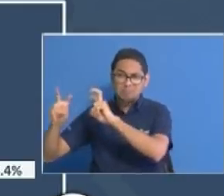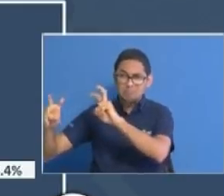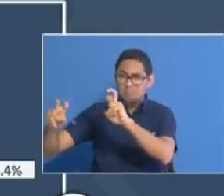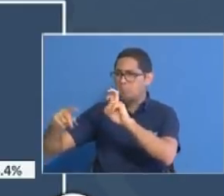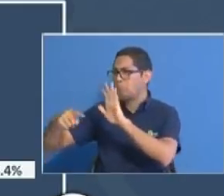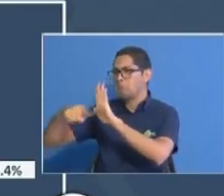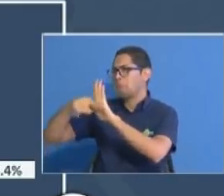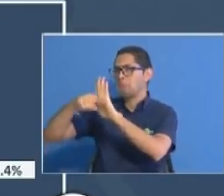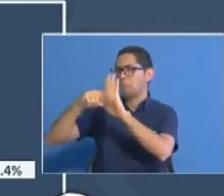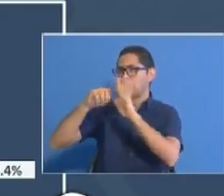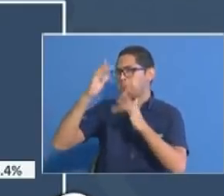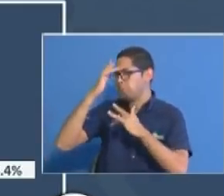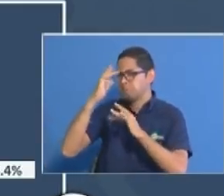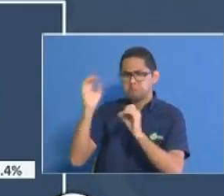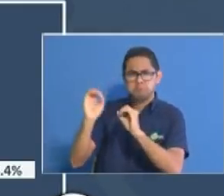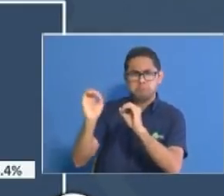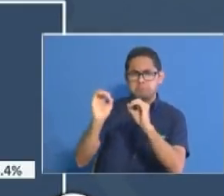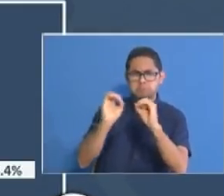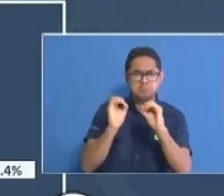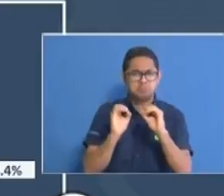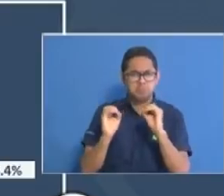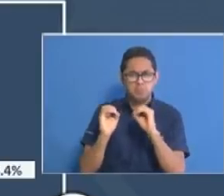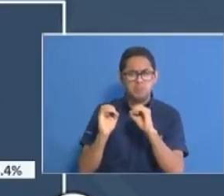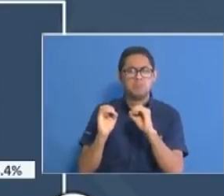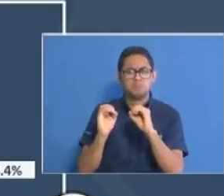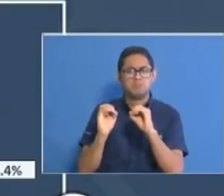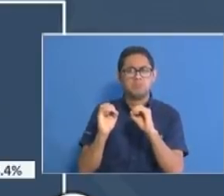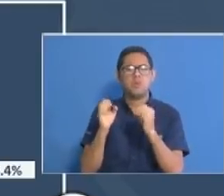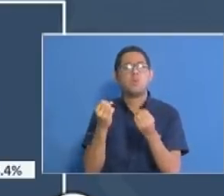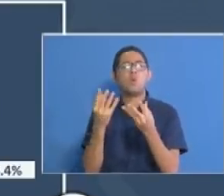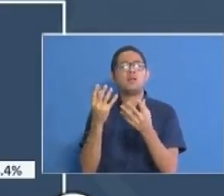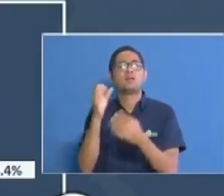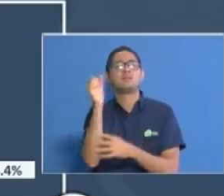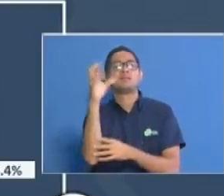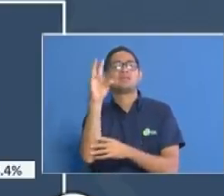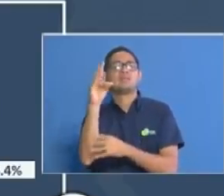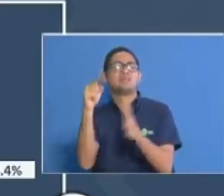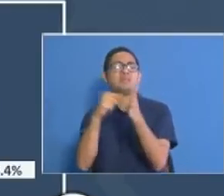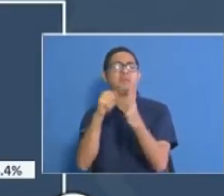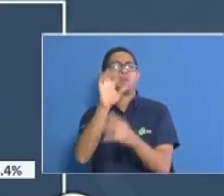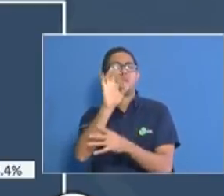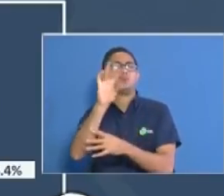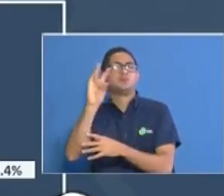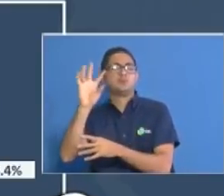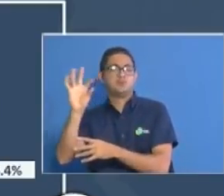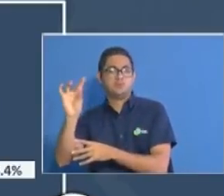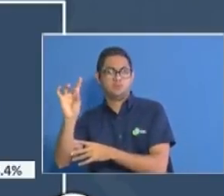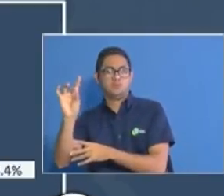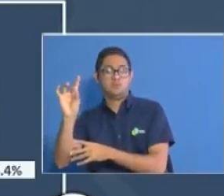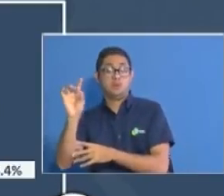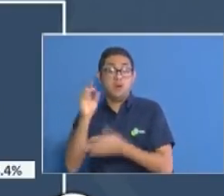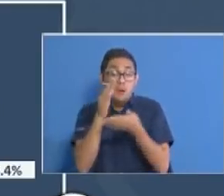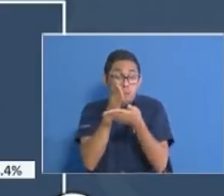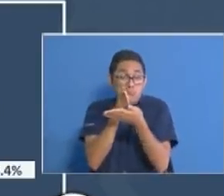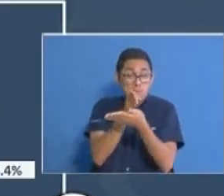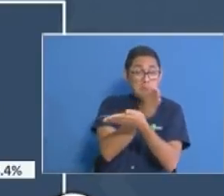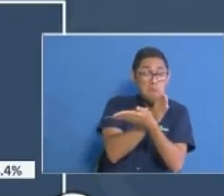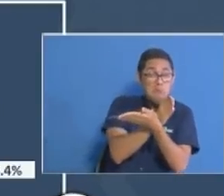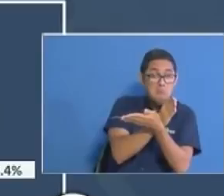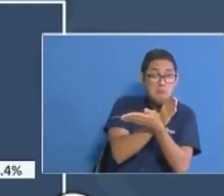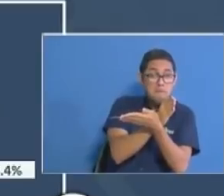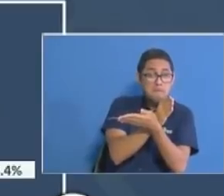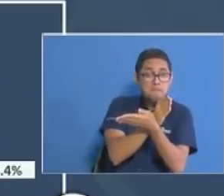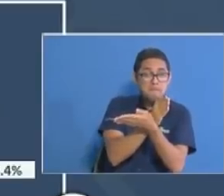17.978 pruebas, y el 23.6% corresponde